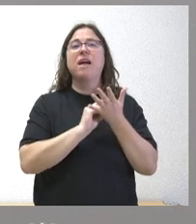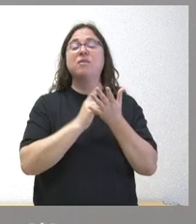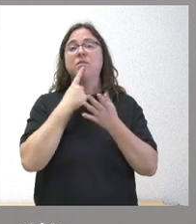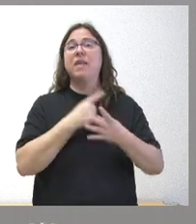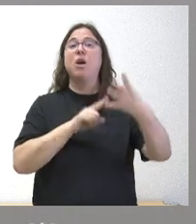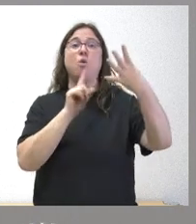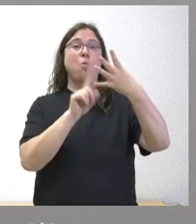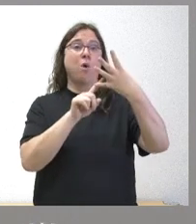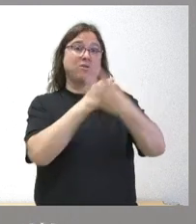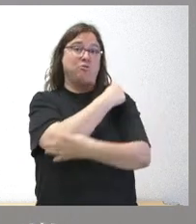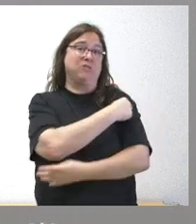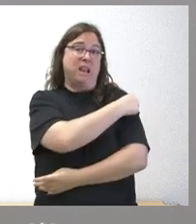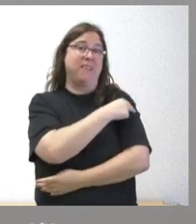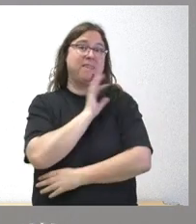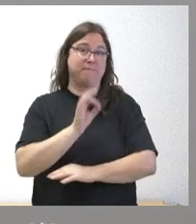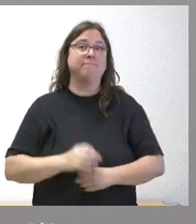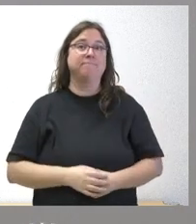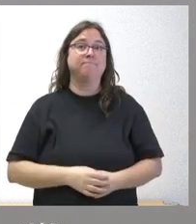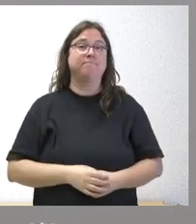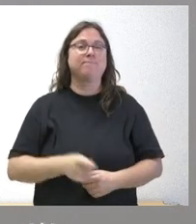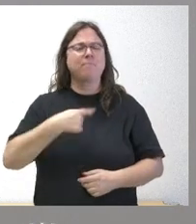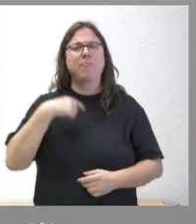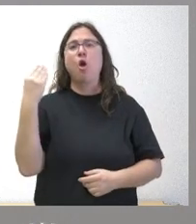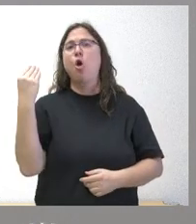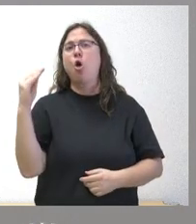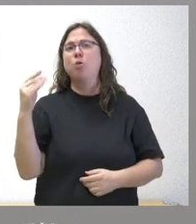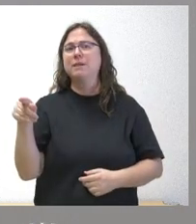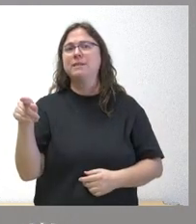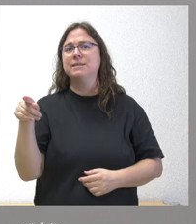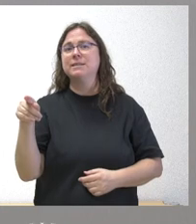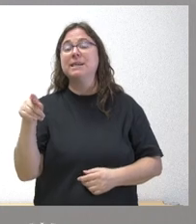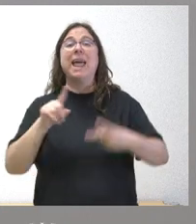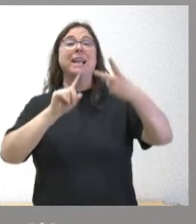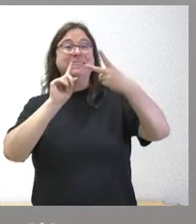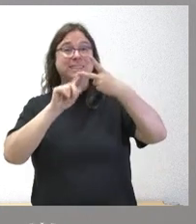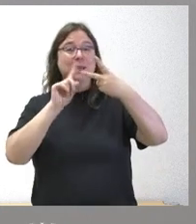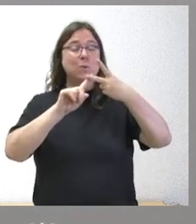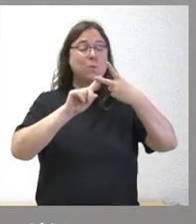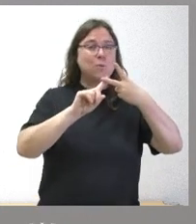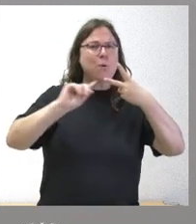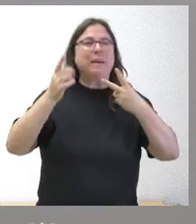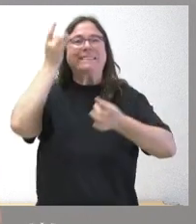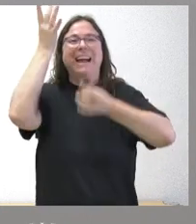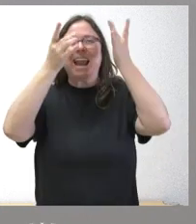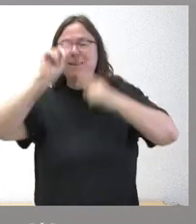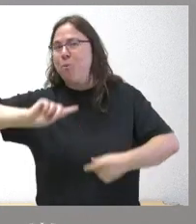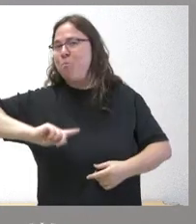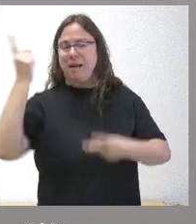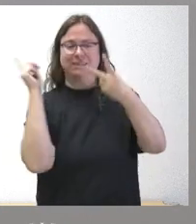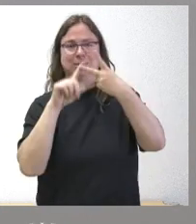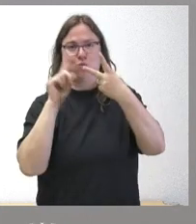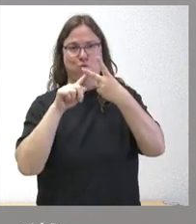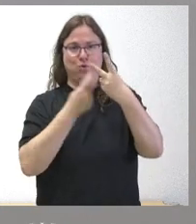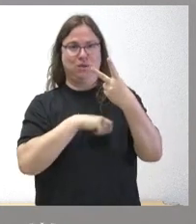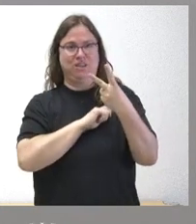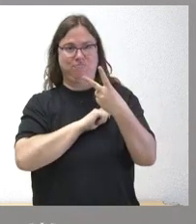en sanidad y que nuestros jóvenes son los segundos más creativos de toda España y al